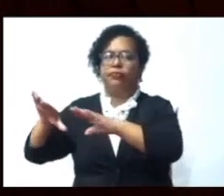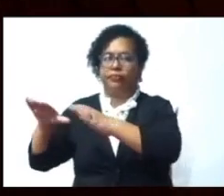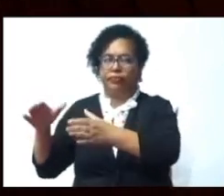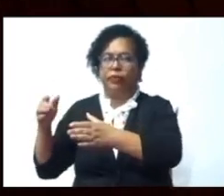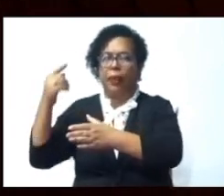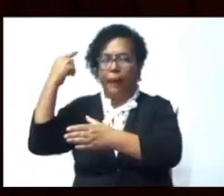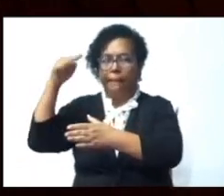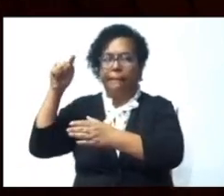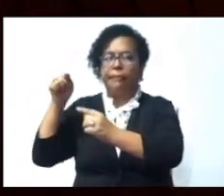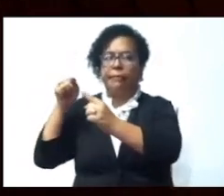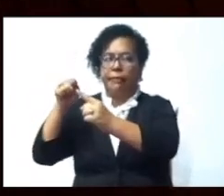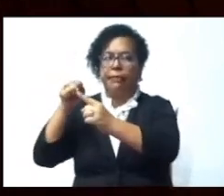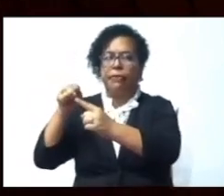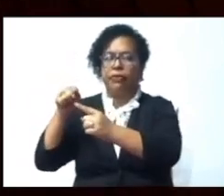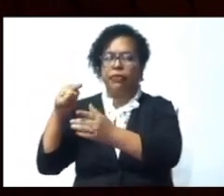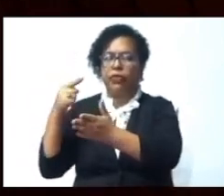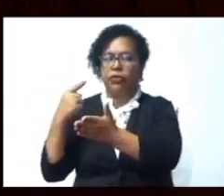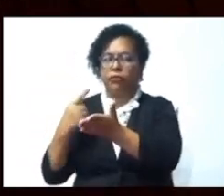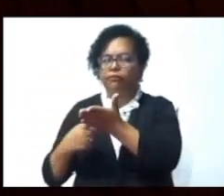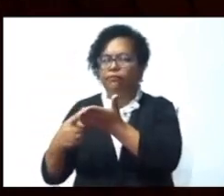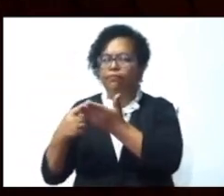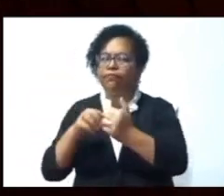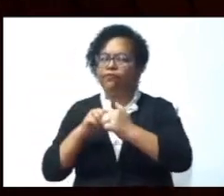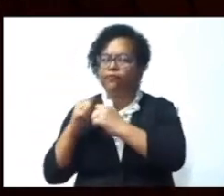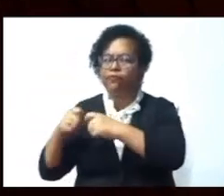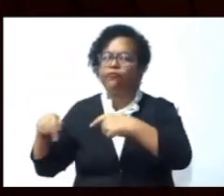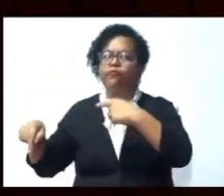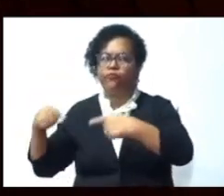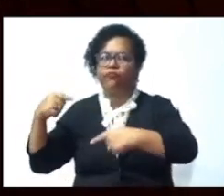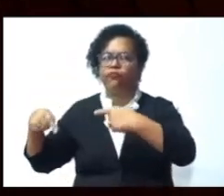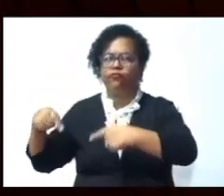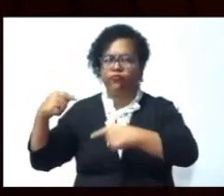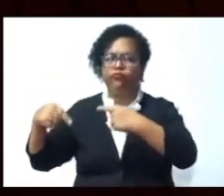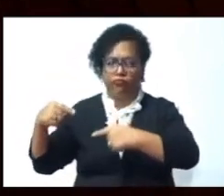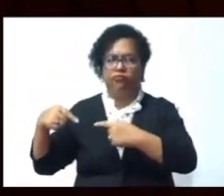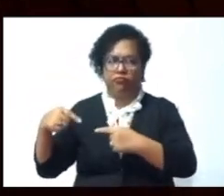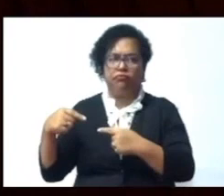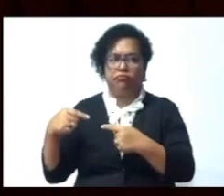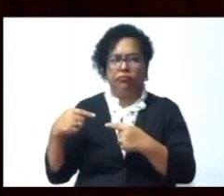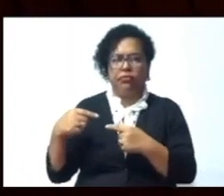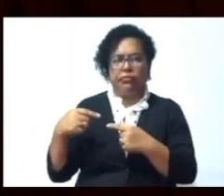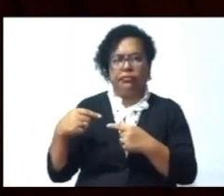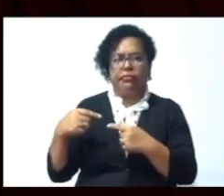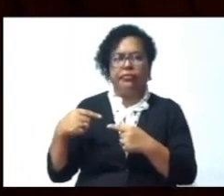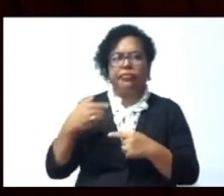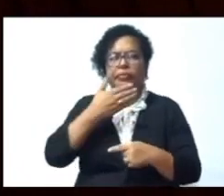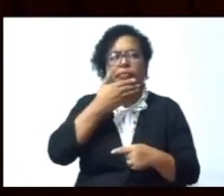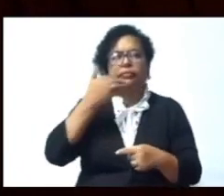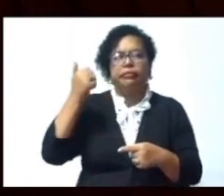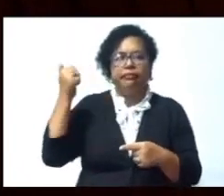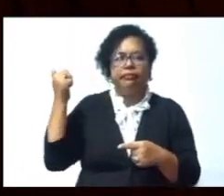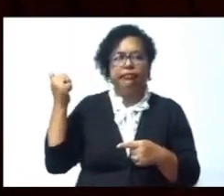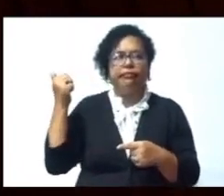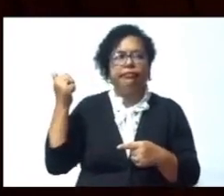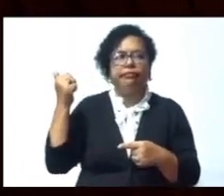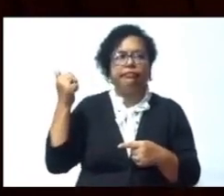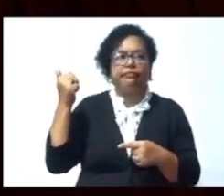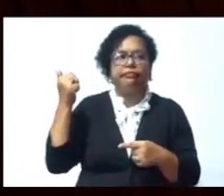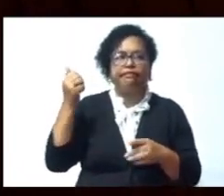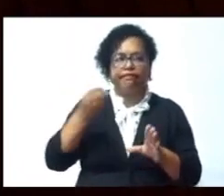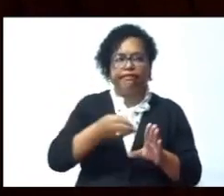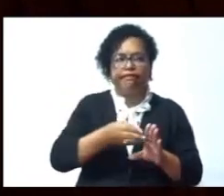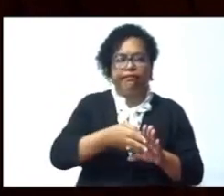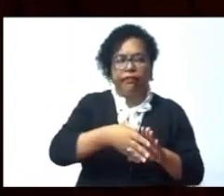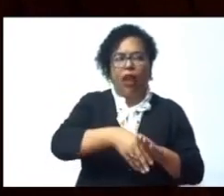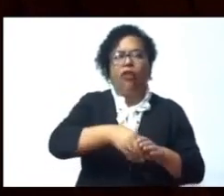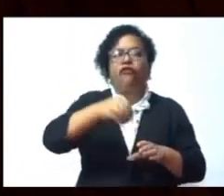algo extracurricular que lo practica Naciones Unidas, hay una serie de países con un sistema educativo más desarrollado, entonces por eso estamos